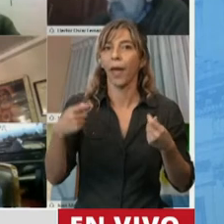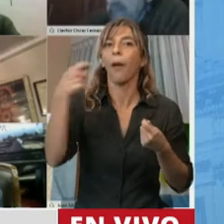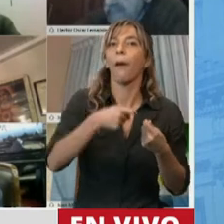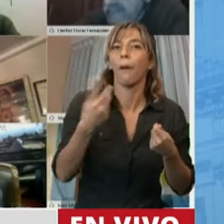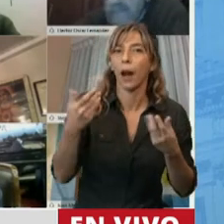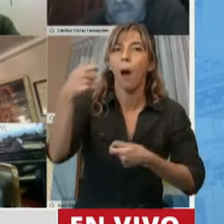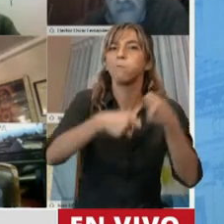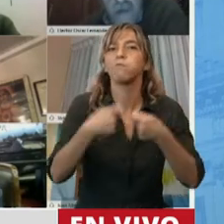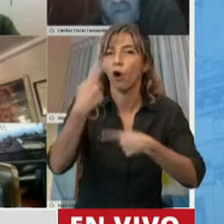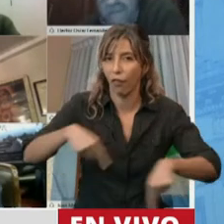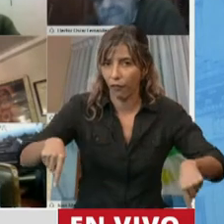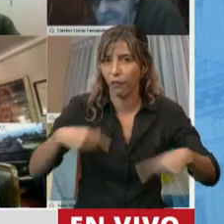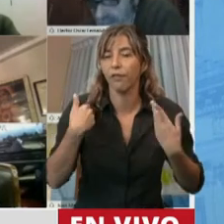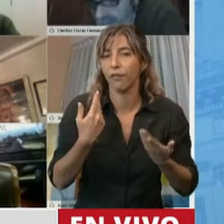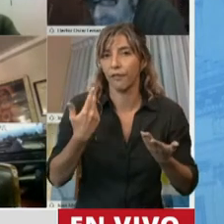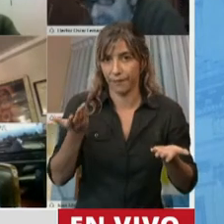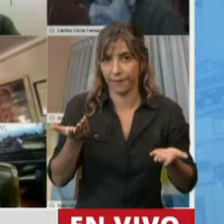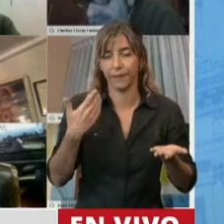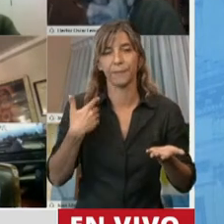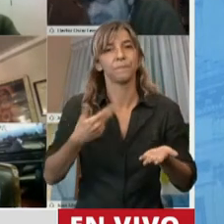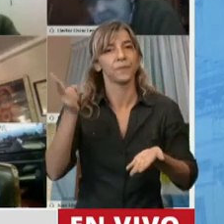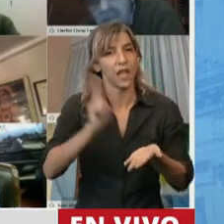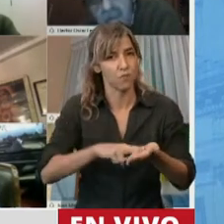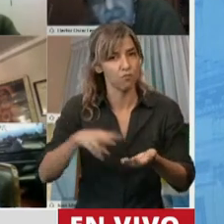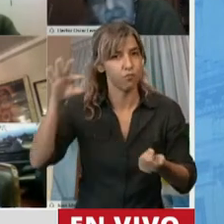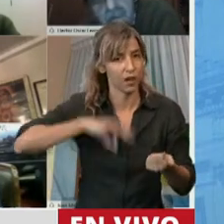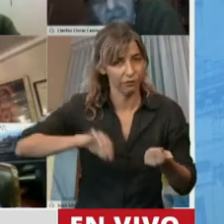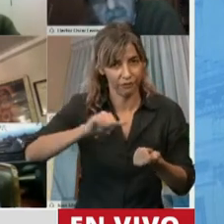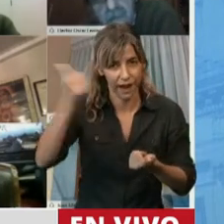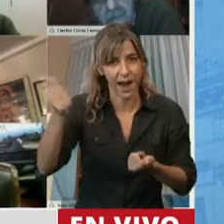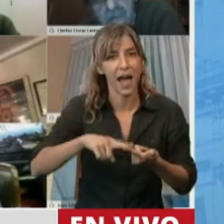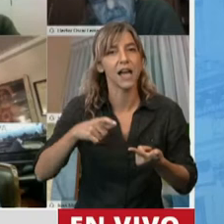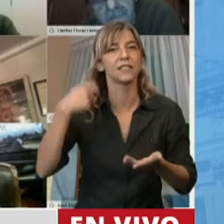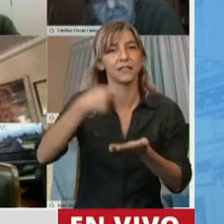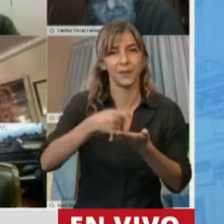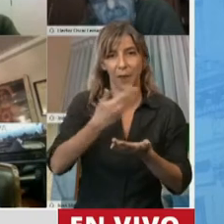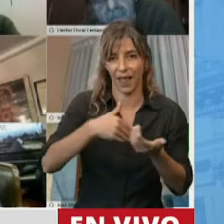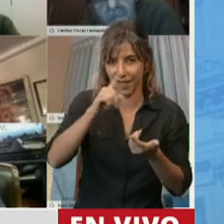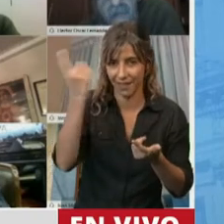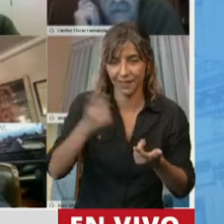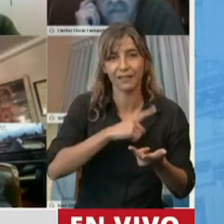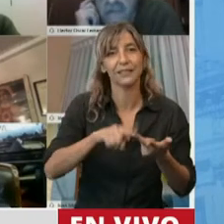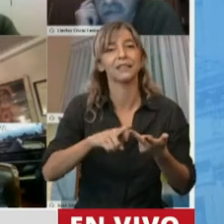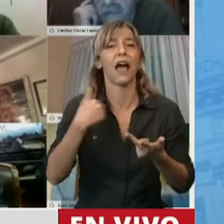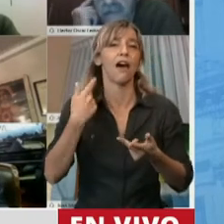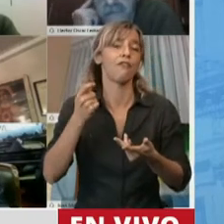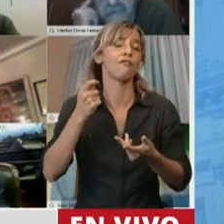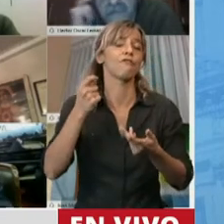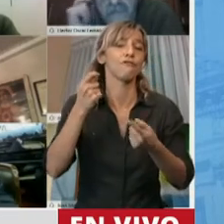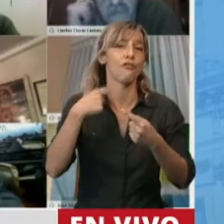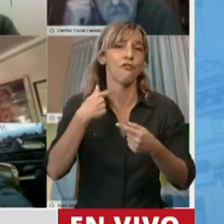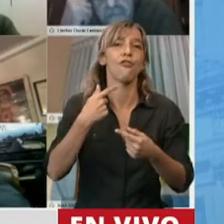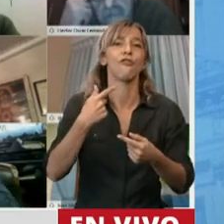fiscal, el pagar un porcentaje muy chico del impuesto a la ganancia, reducir los aportes patronales, no pagar los ingresos